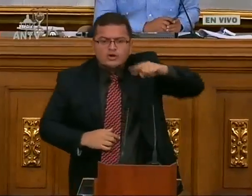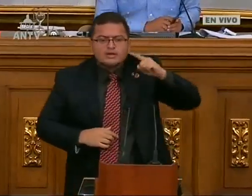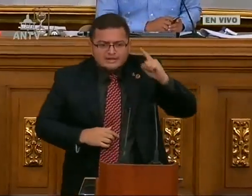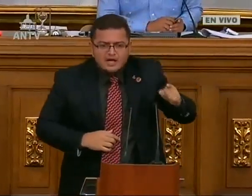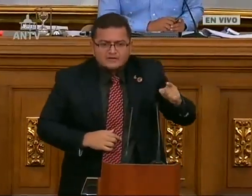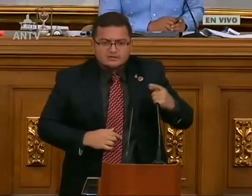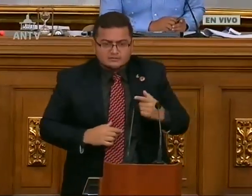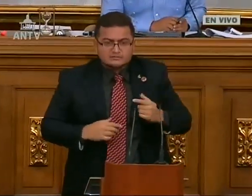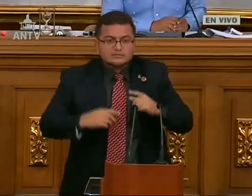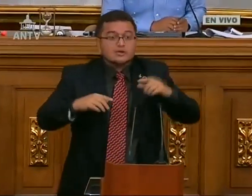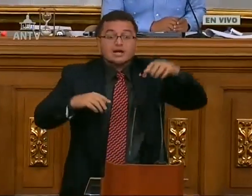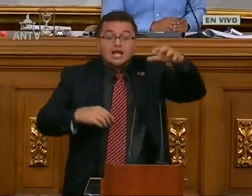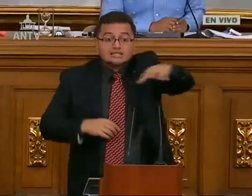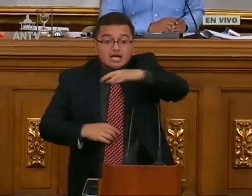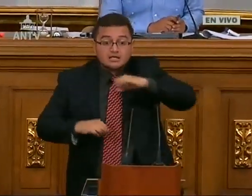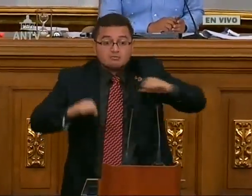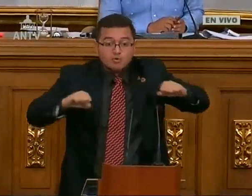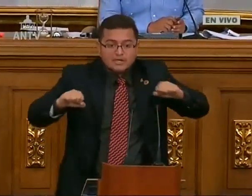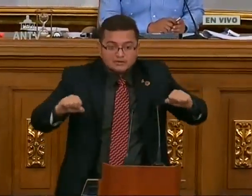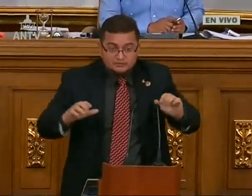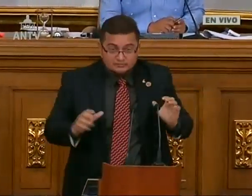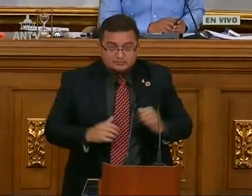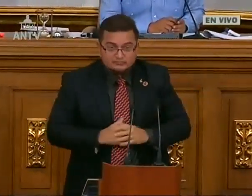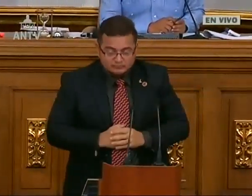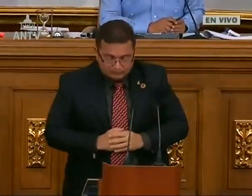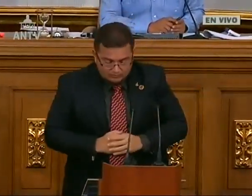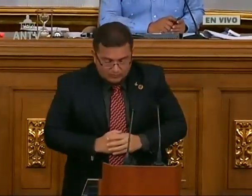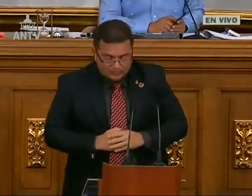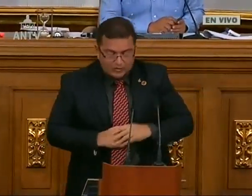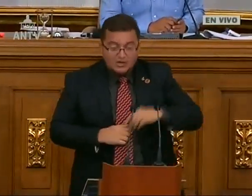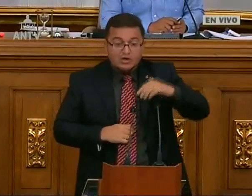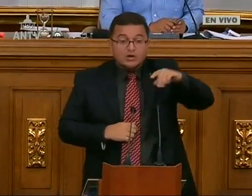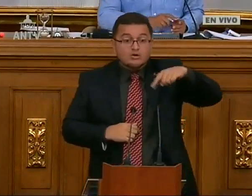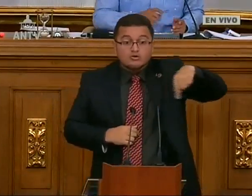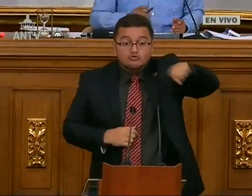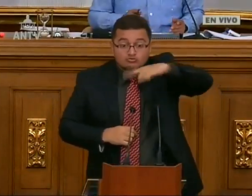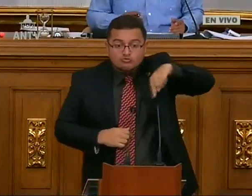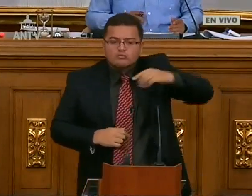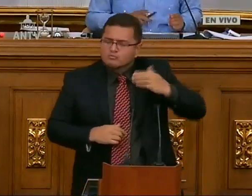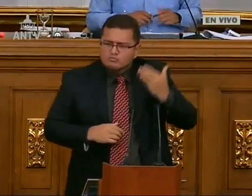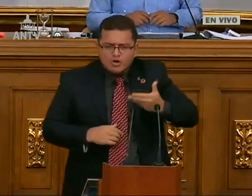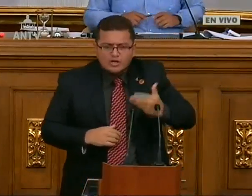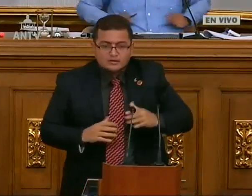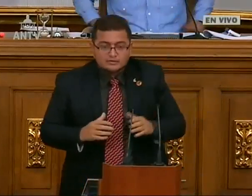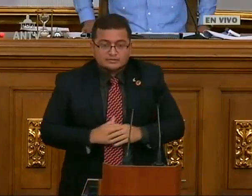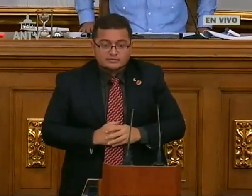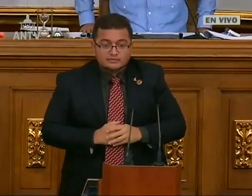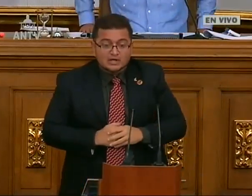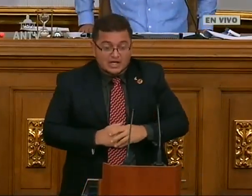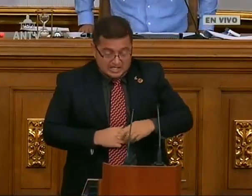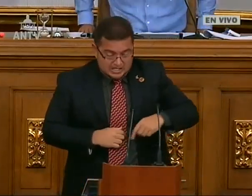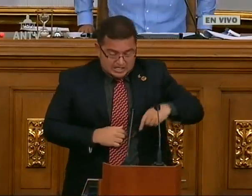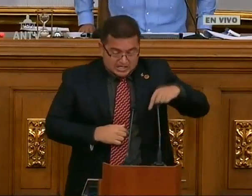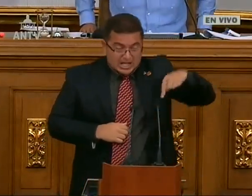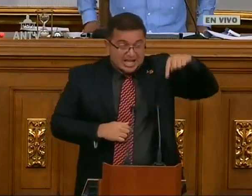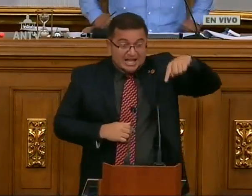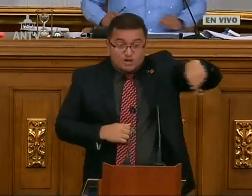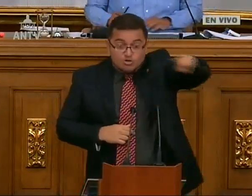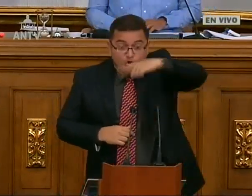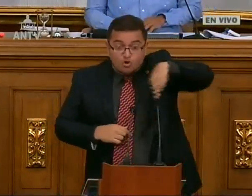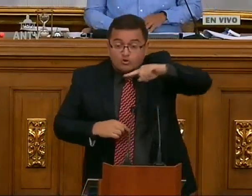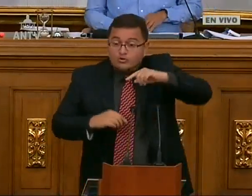De Seña Debemos Hacer Eso Hay Hay Hacer Un Movimiento Regional Movimiento Estadal Esto Es Muy Importante